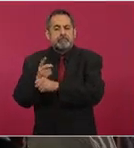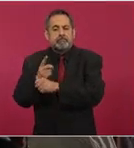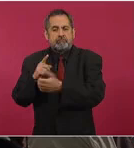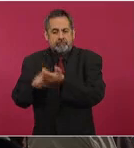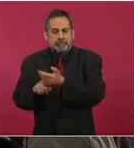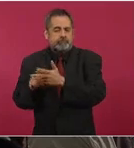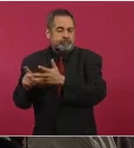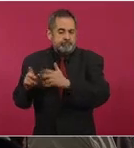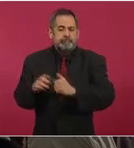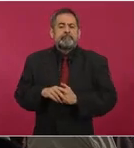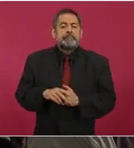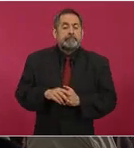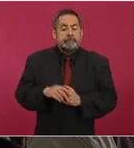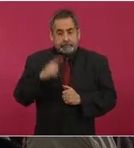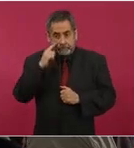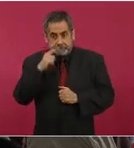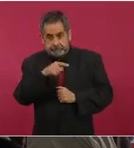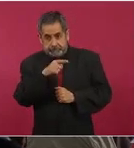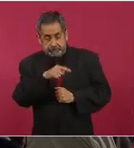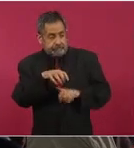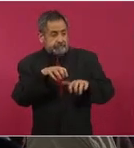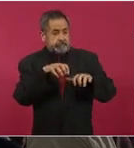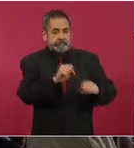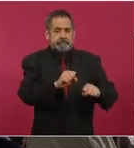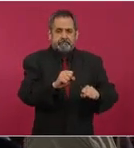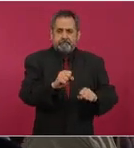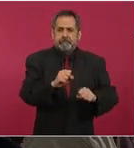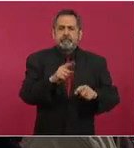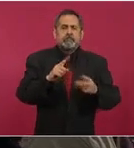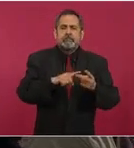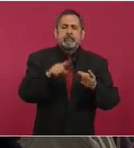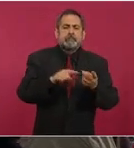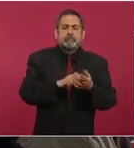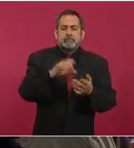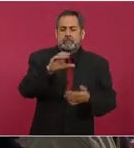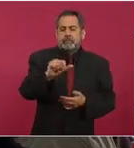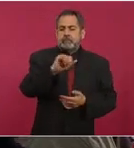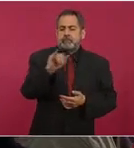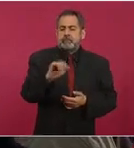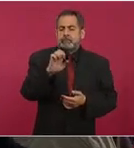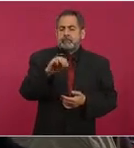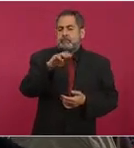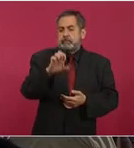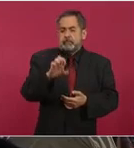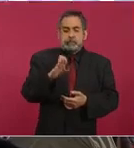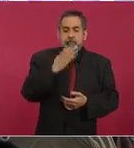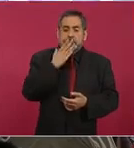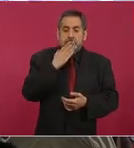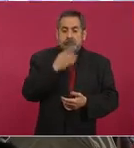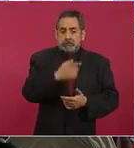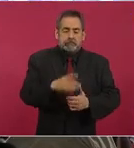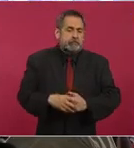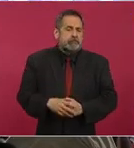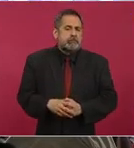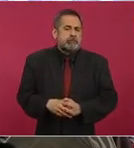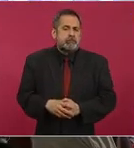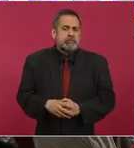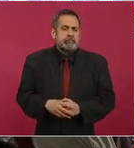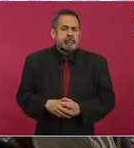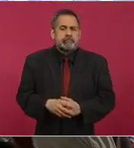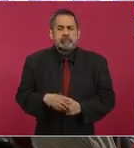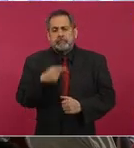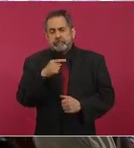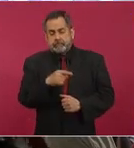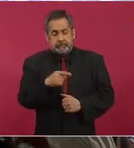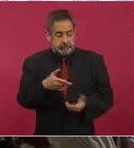Antisecuestros, se lleva a cabo el operativo cero impunidad en Cajeme, Sonora. Siguiente. Y